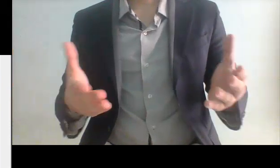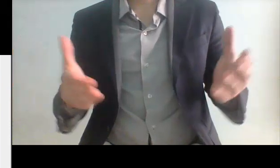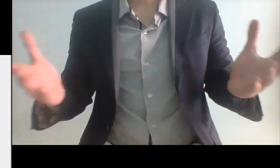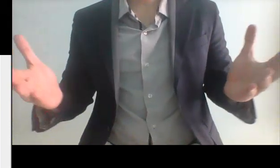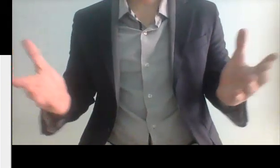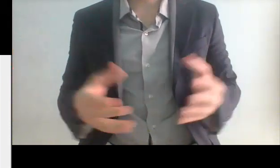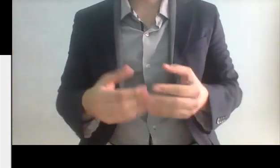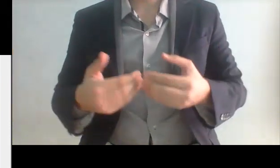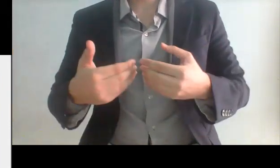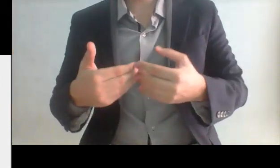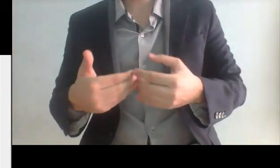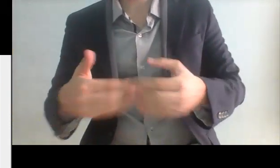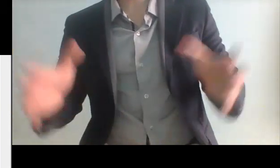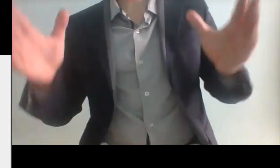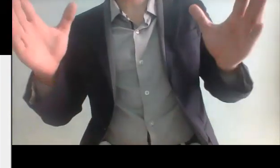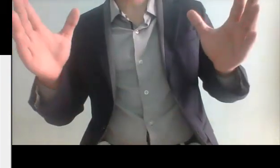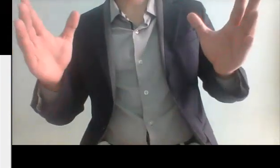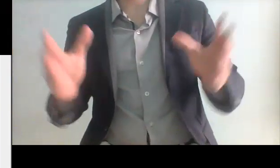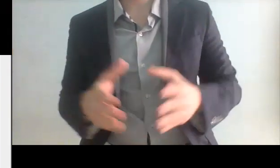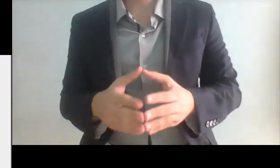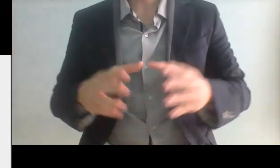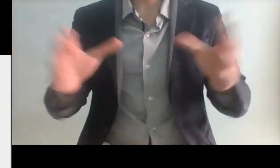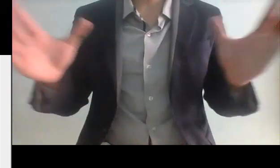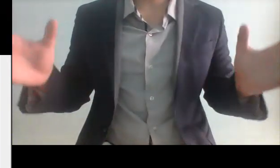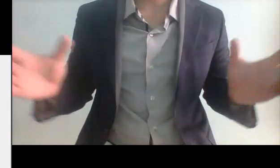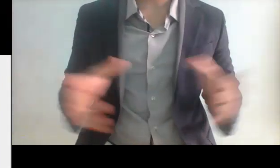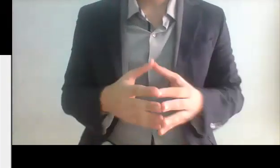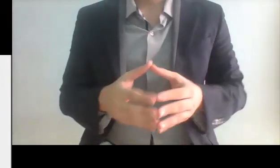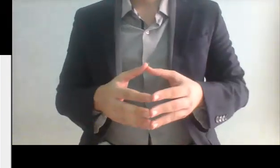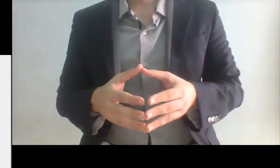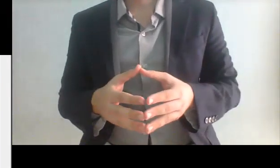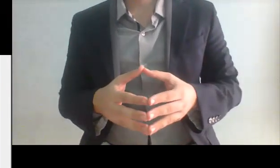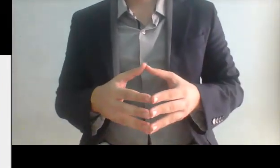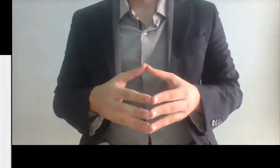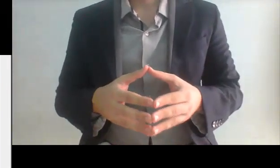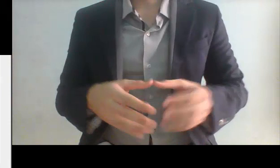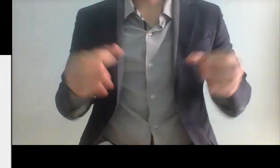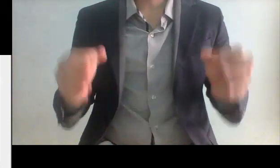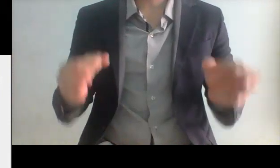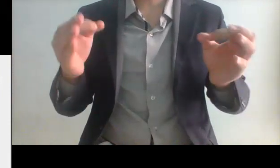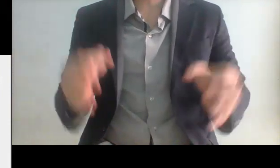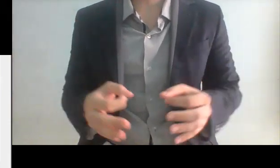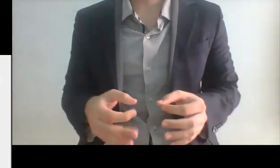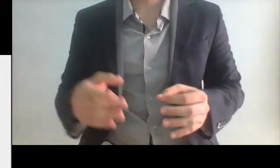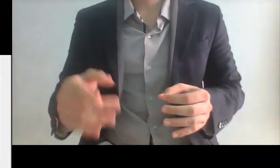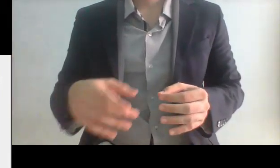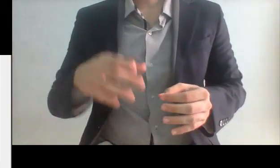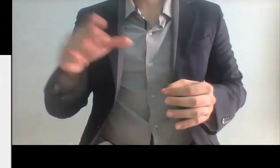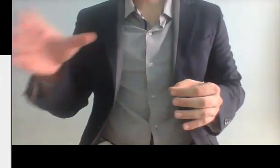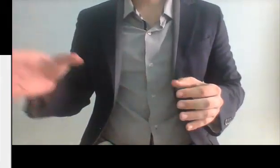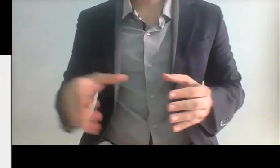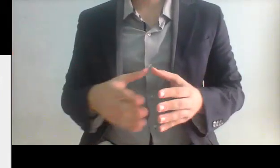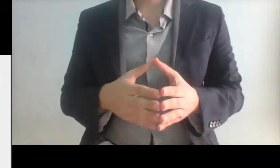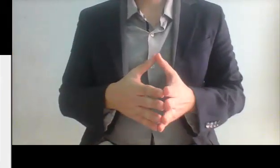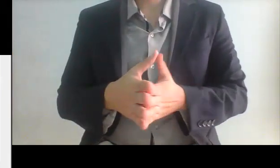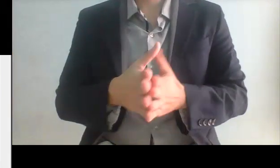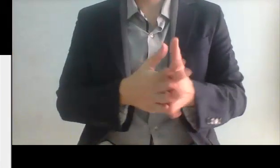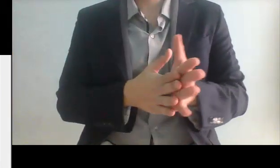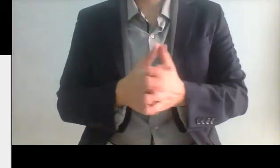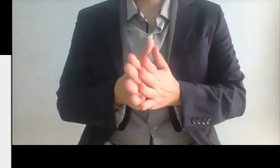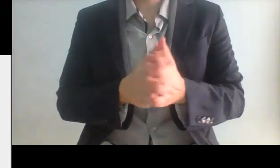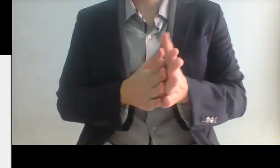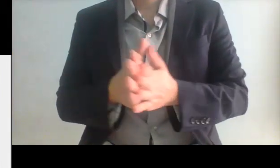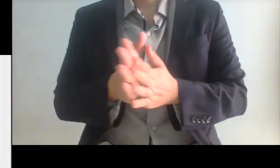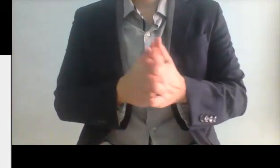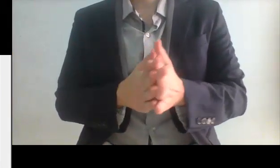y presuntamente porque si ya llevo mucho tiempo en la política ya me cansé de eso señores sabemos cuál es la realidad alguien recuerda que fue lo